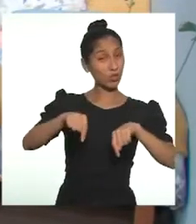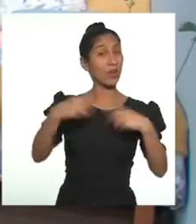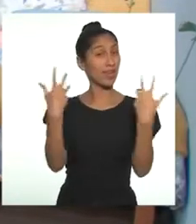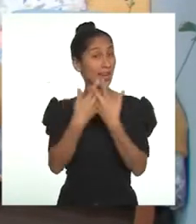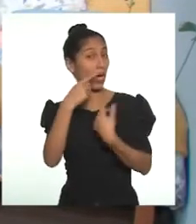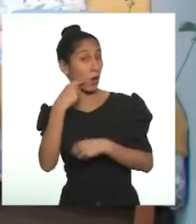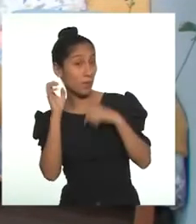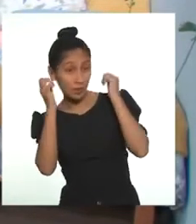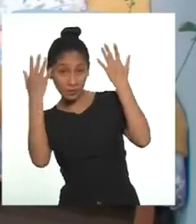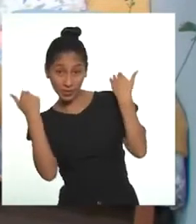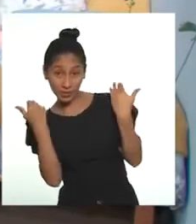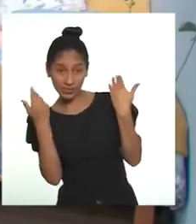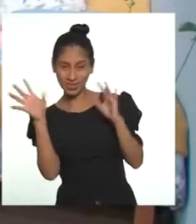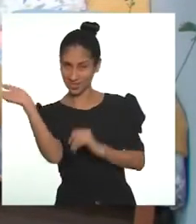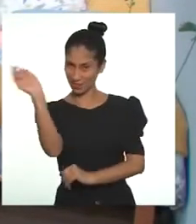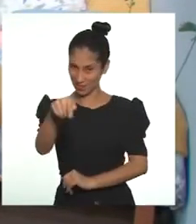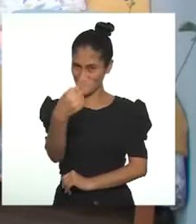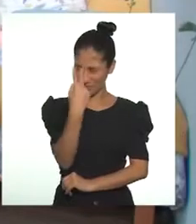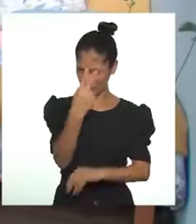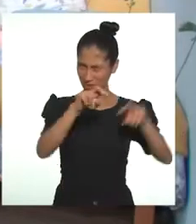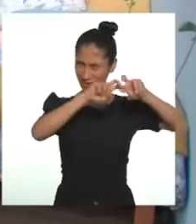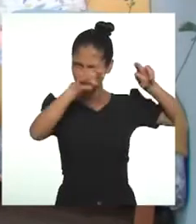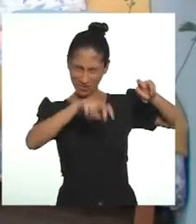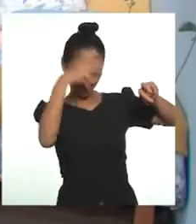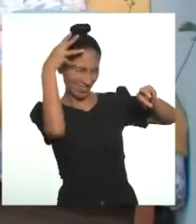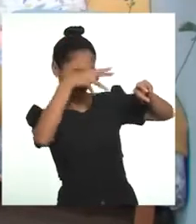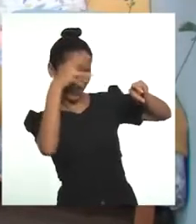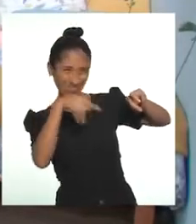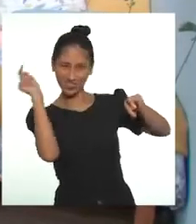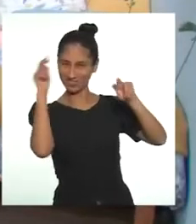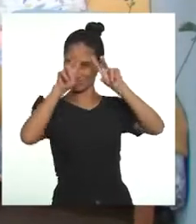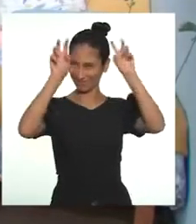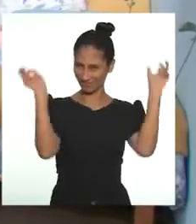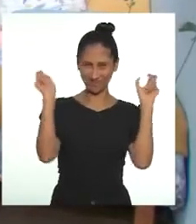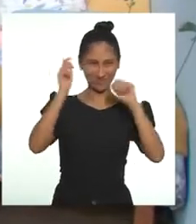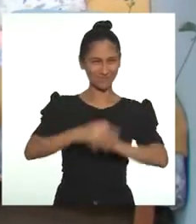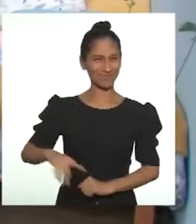mujeres, ¿eh? Acompáñenme para investigar este tema a fondo.